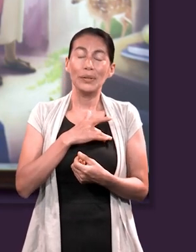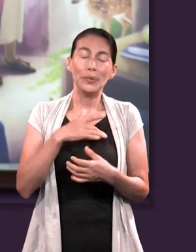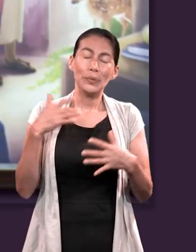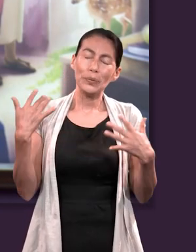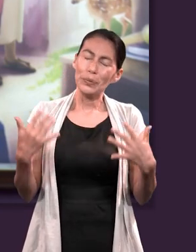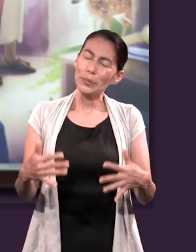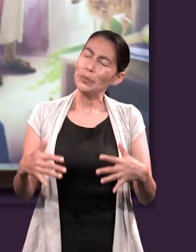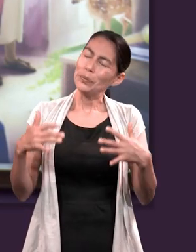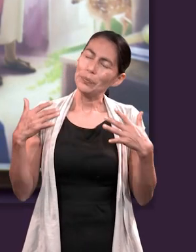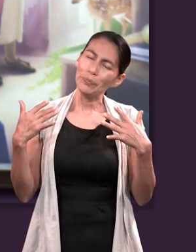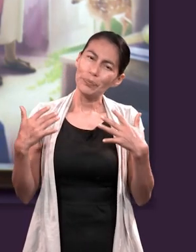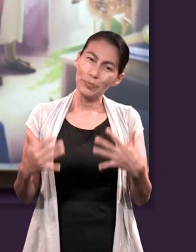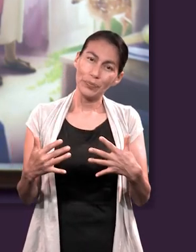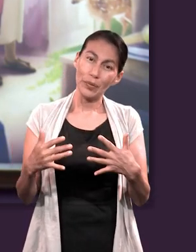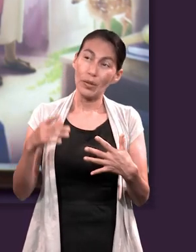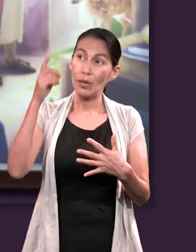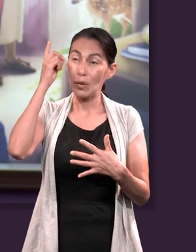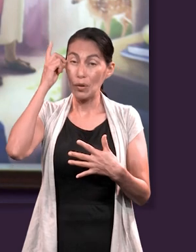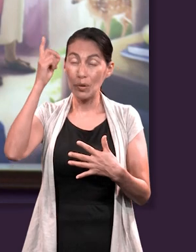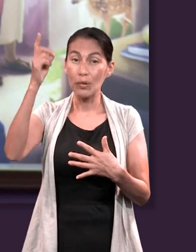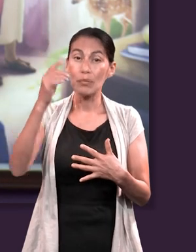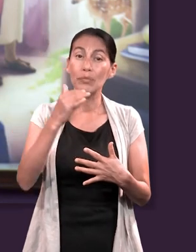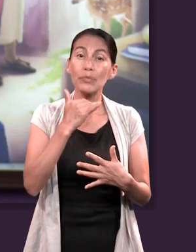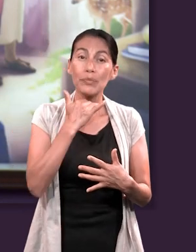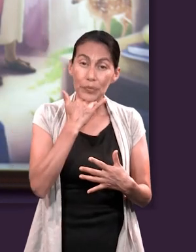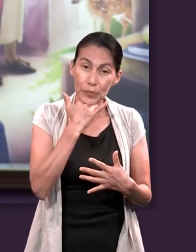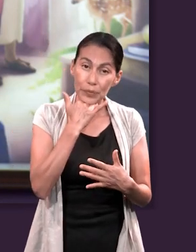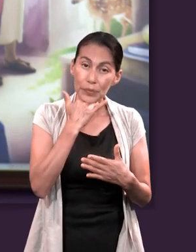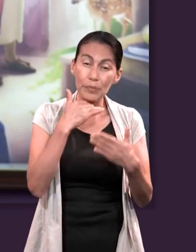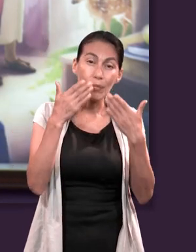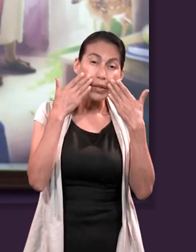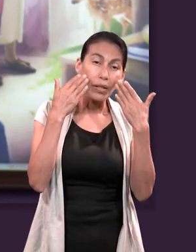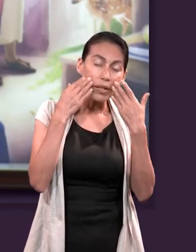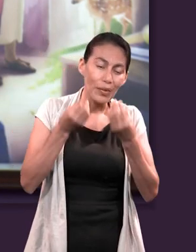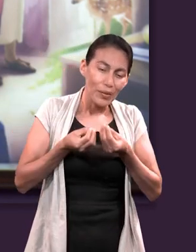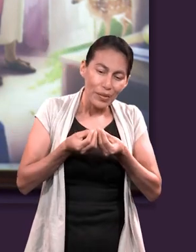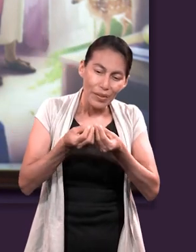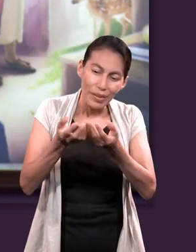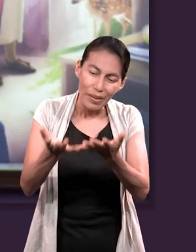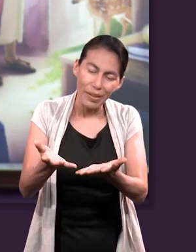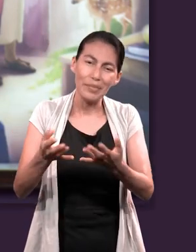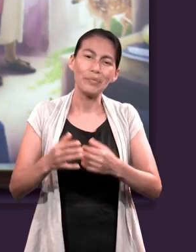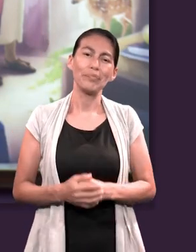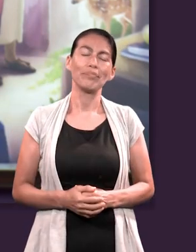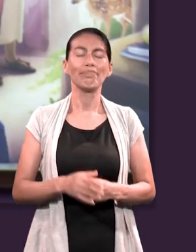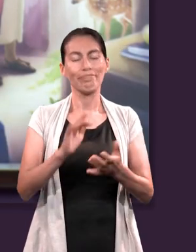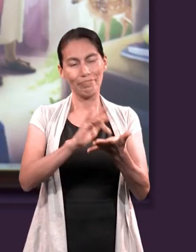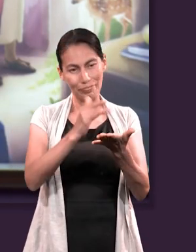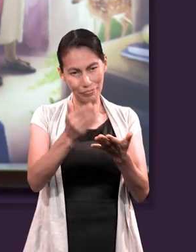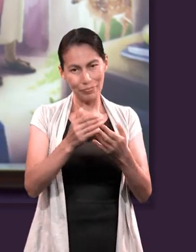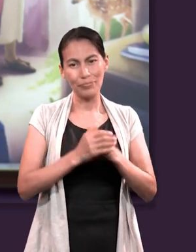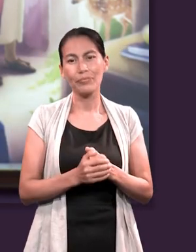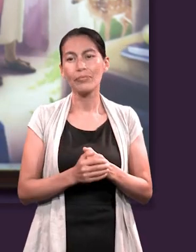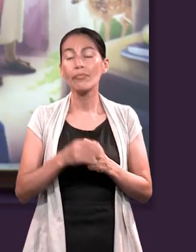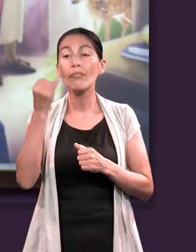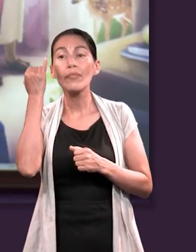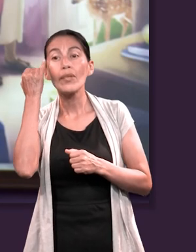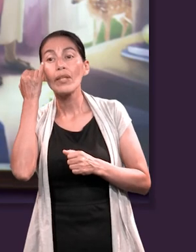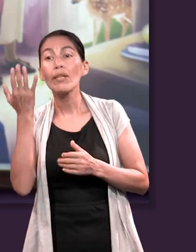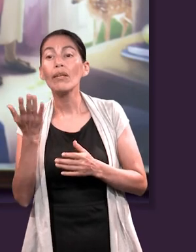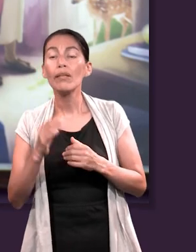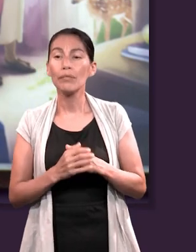Allí es donde yo veo de forma especial el perdón de Dios y la misericordia para con ellos.